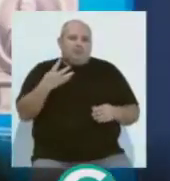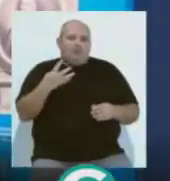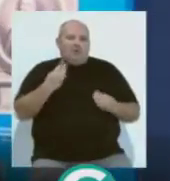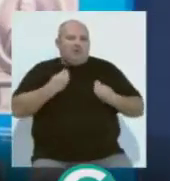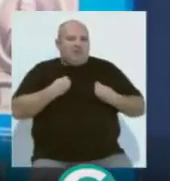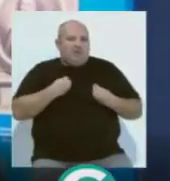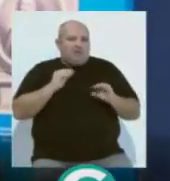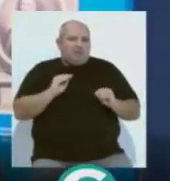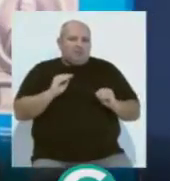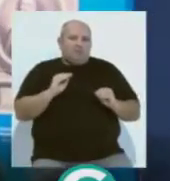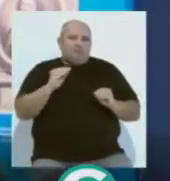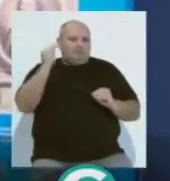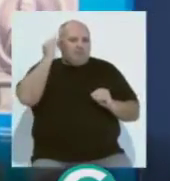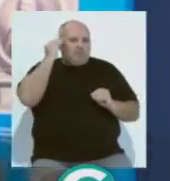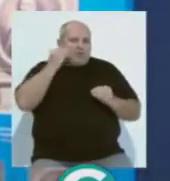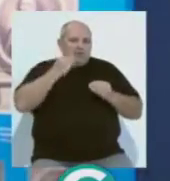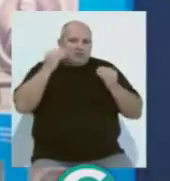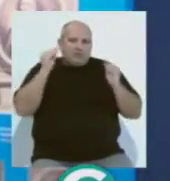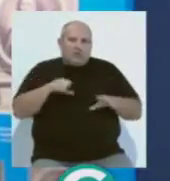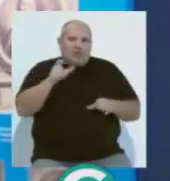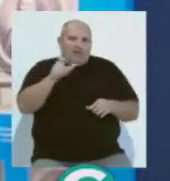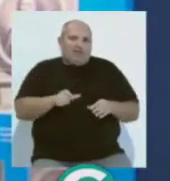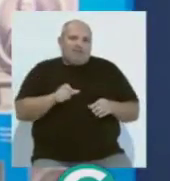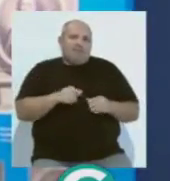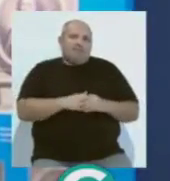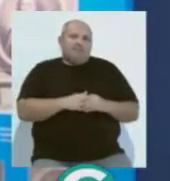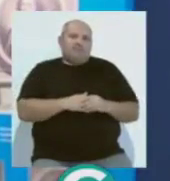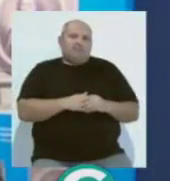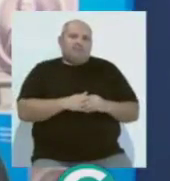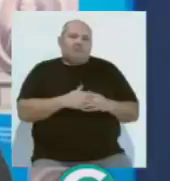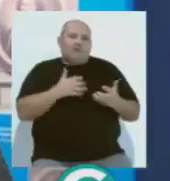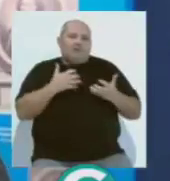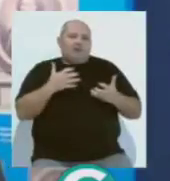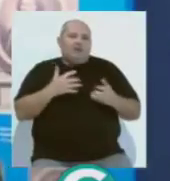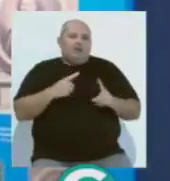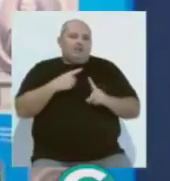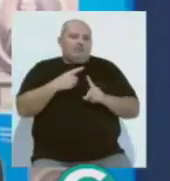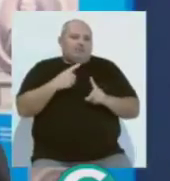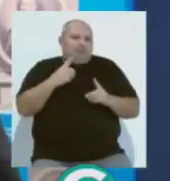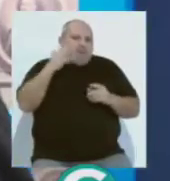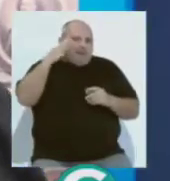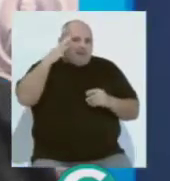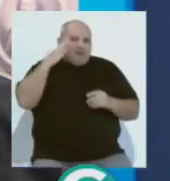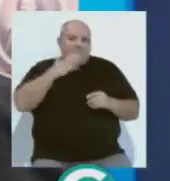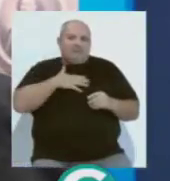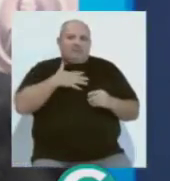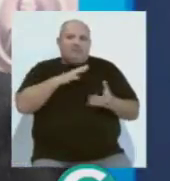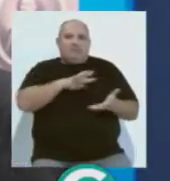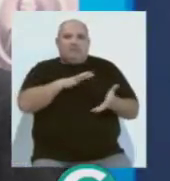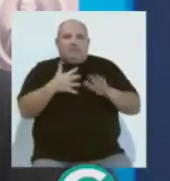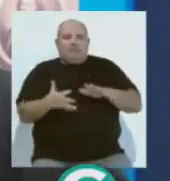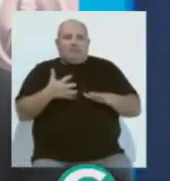que es la vida, la memoria histórica que nos ha quedado del artista, a través del ingenio que es la capacidad